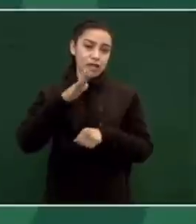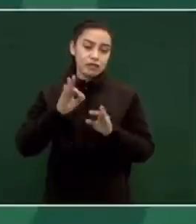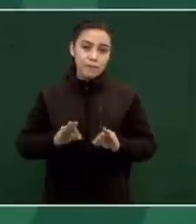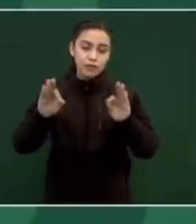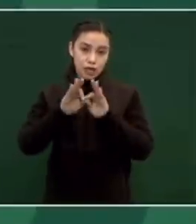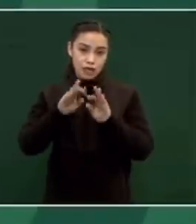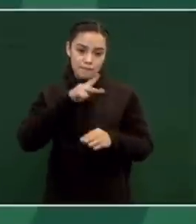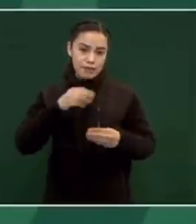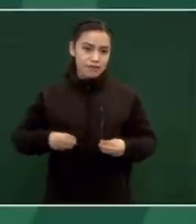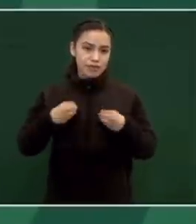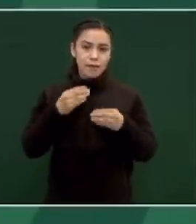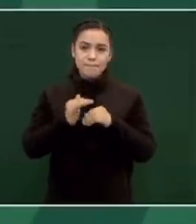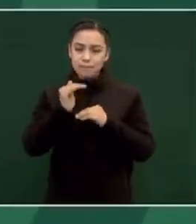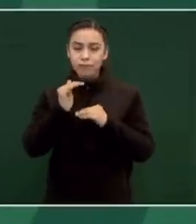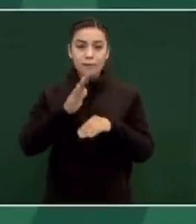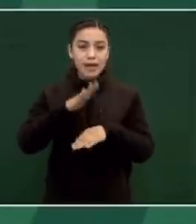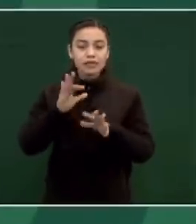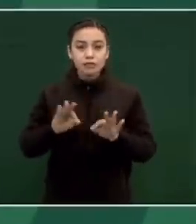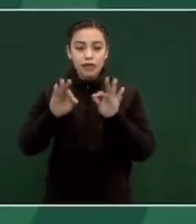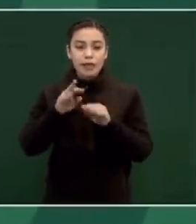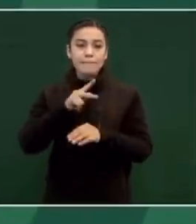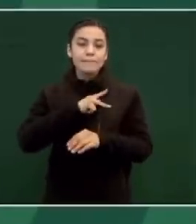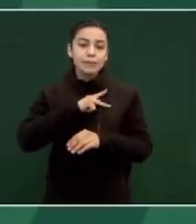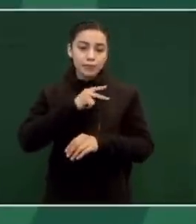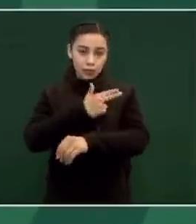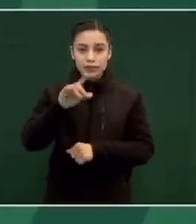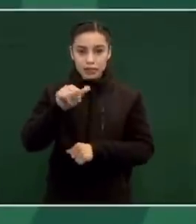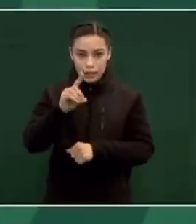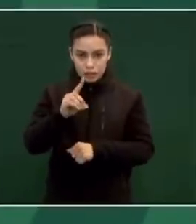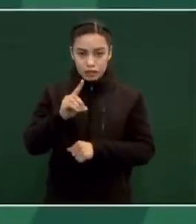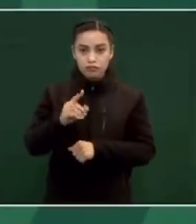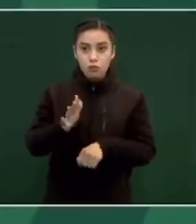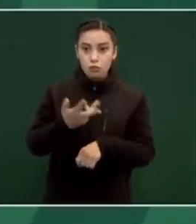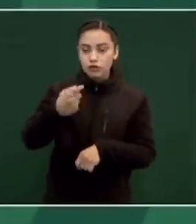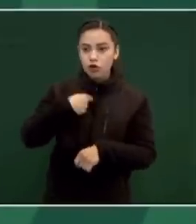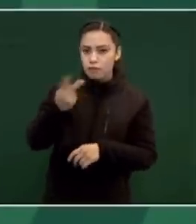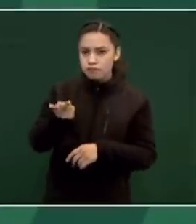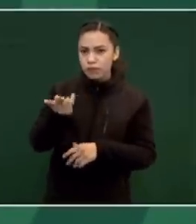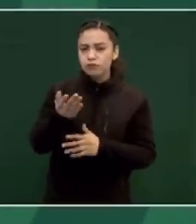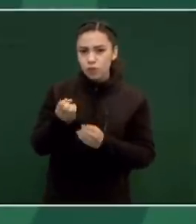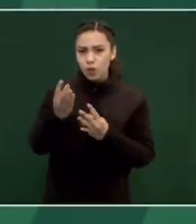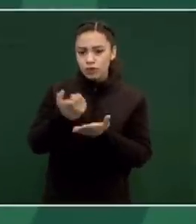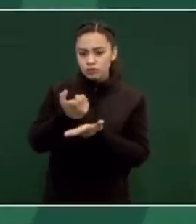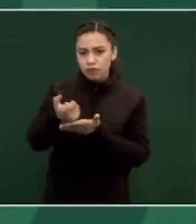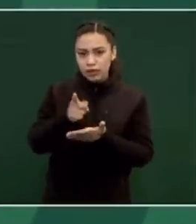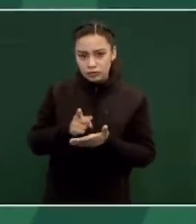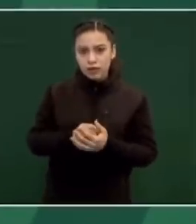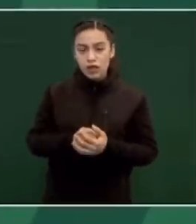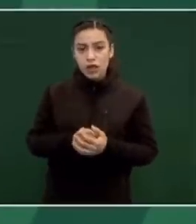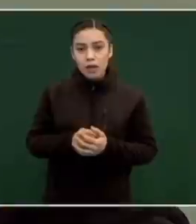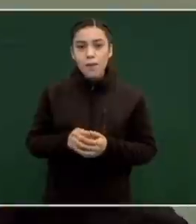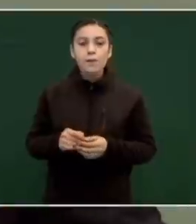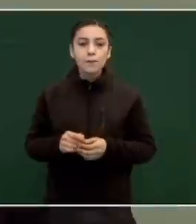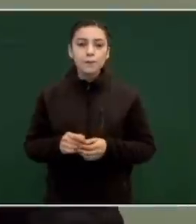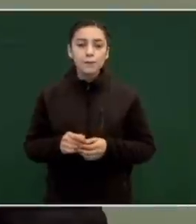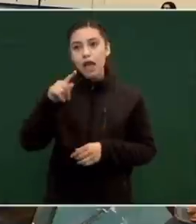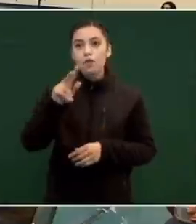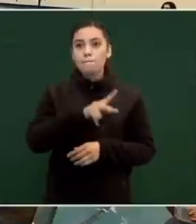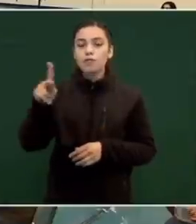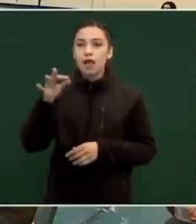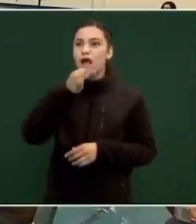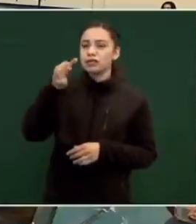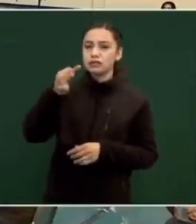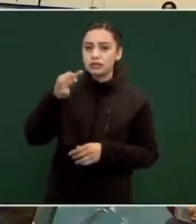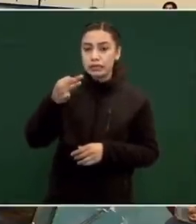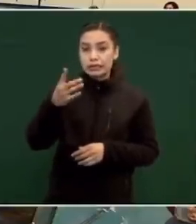ha sido mi honestidad? Y por eso le pregunté, a ver, ¿cuánto gana usted? Porque para negociar a alguien públicamente